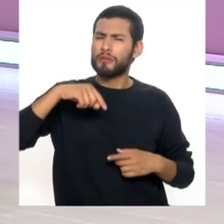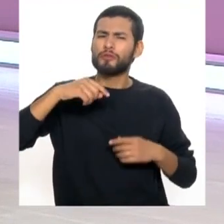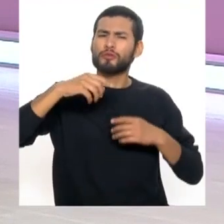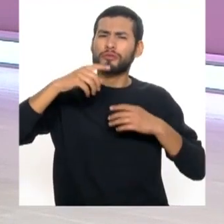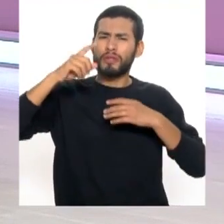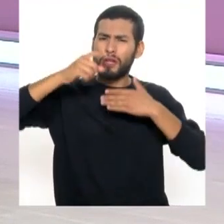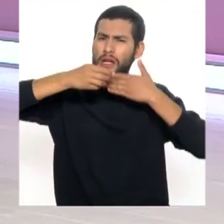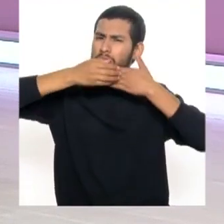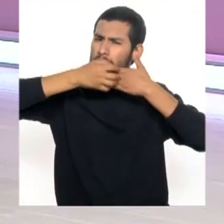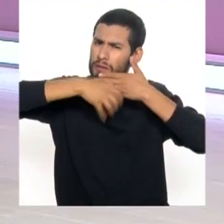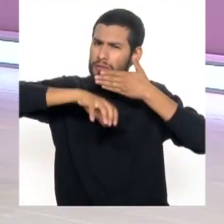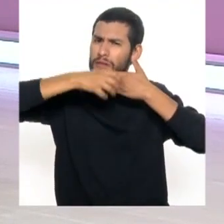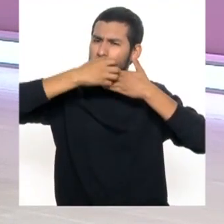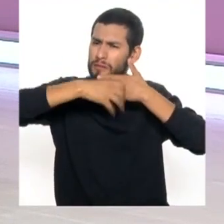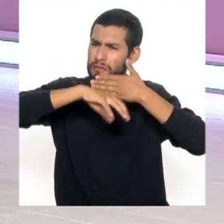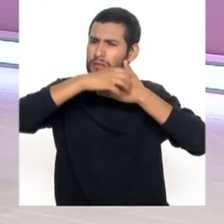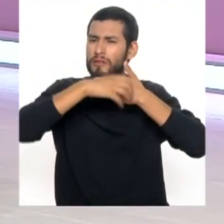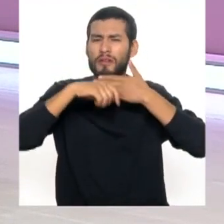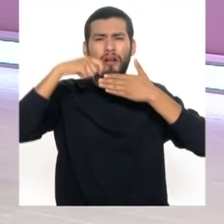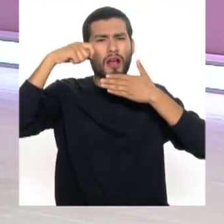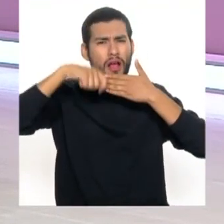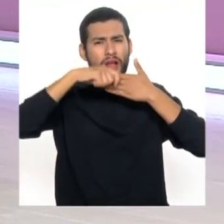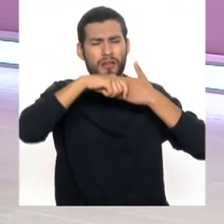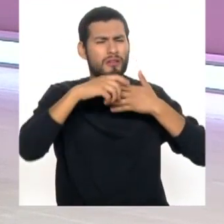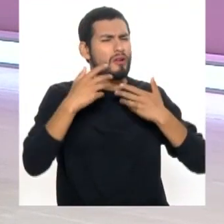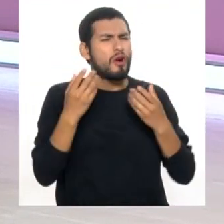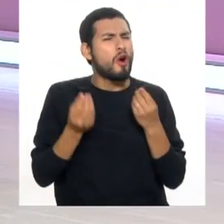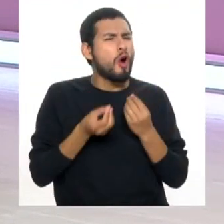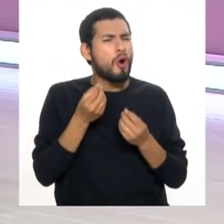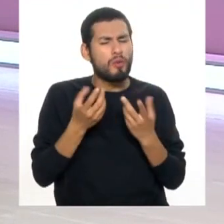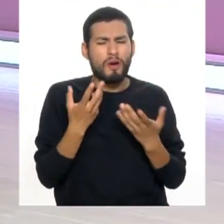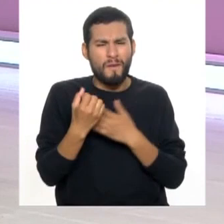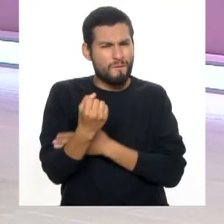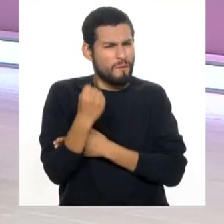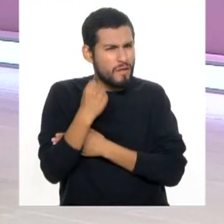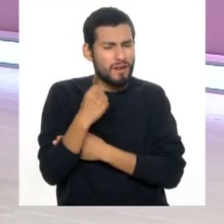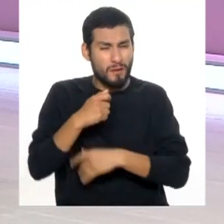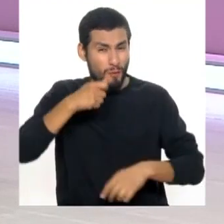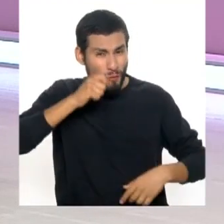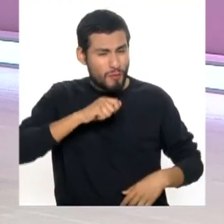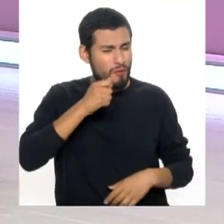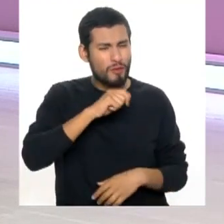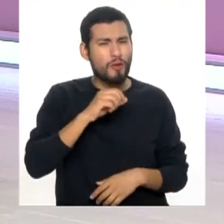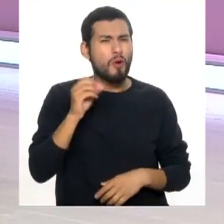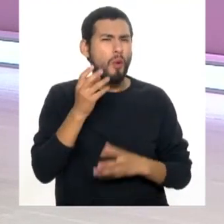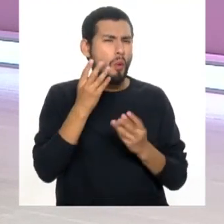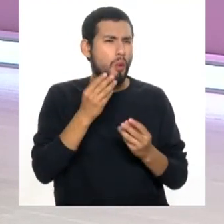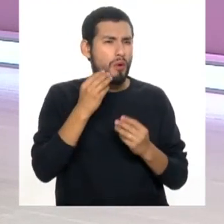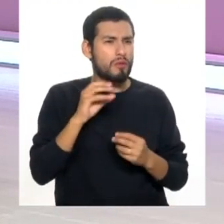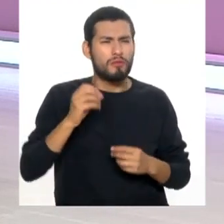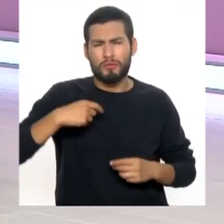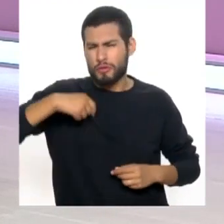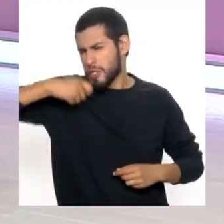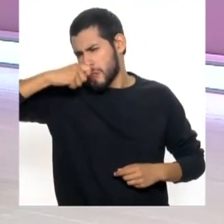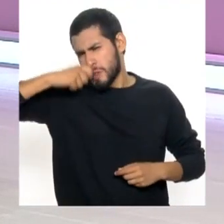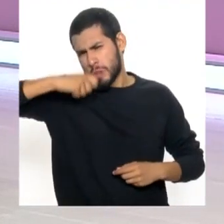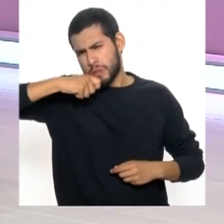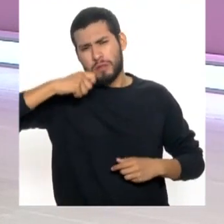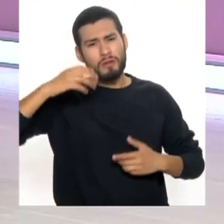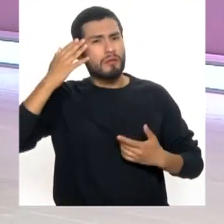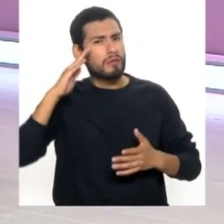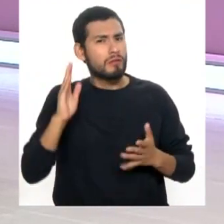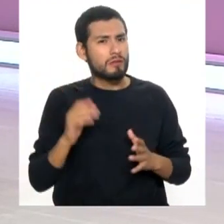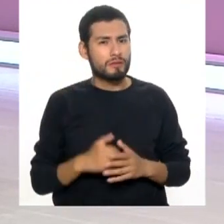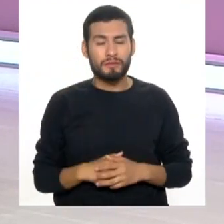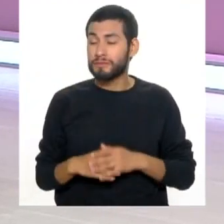mejor te dicen, mira, tiene que ser así, he escuchado ahí un... Pero nadie me dice cuánta fuerza le puedo hacer. Y yo digo, a lo mejor no seré que yo le esté haciendo muy fuerte.